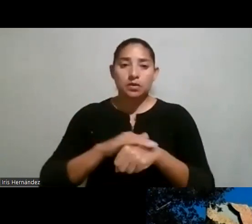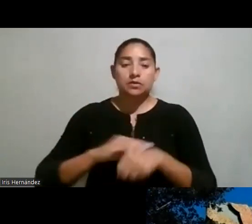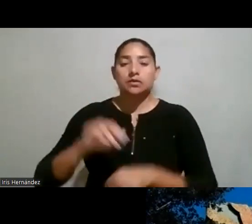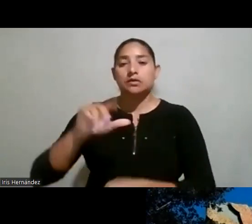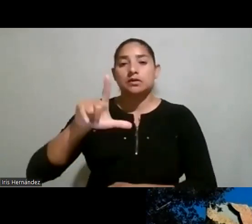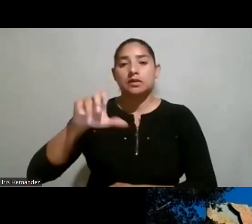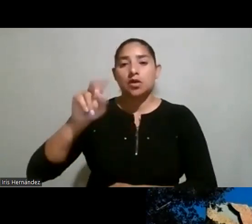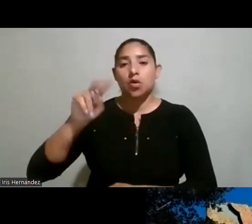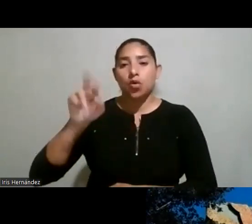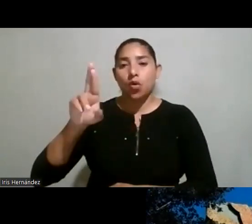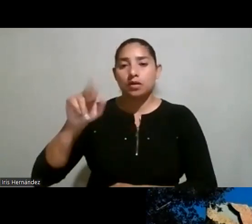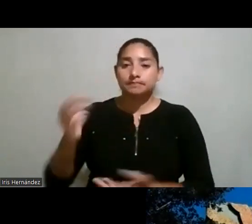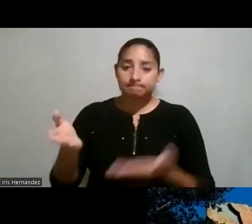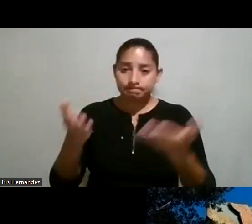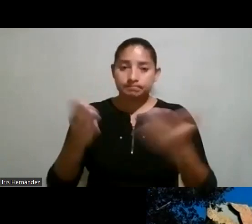Leonora adelante